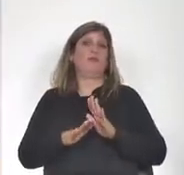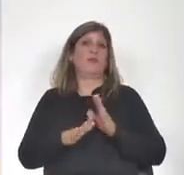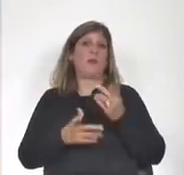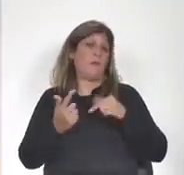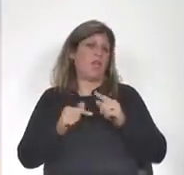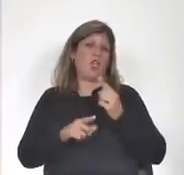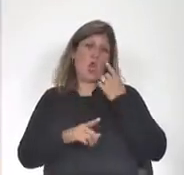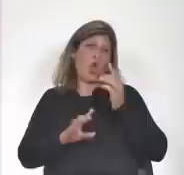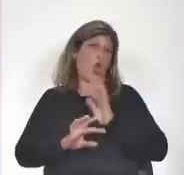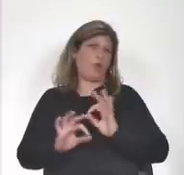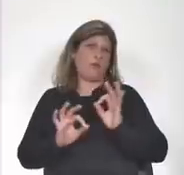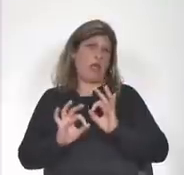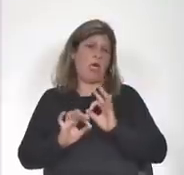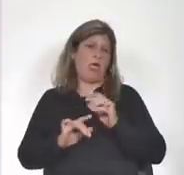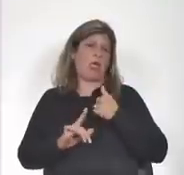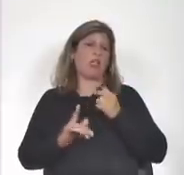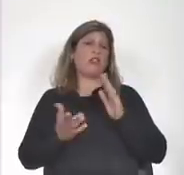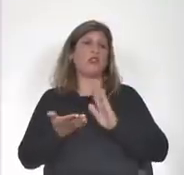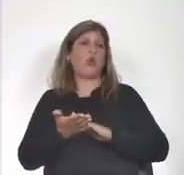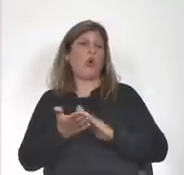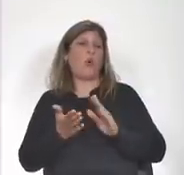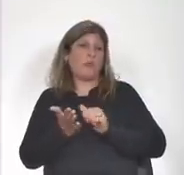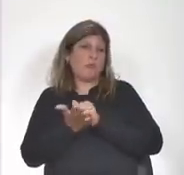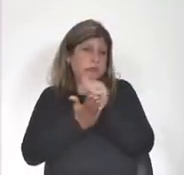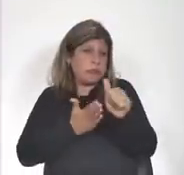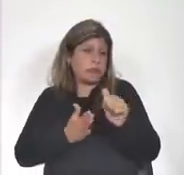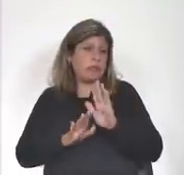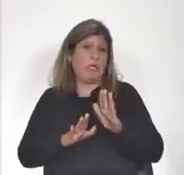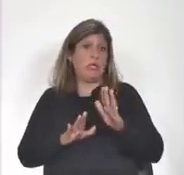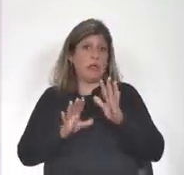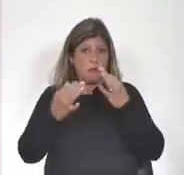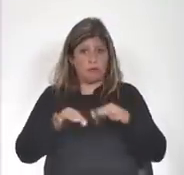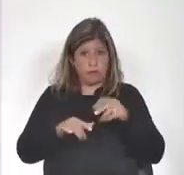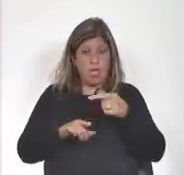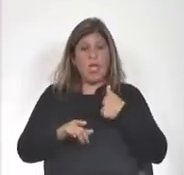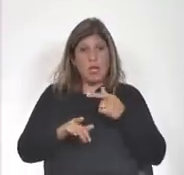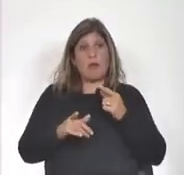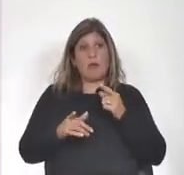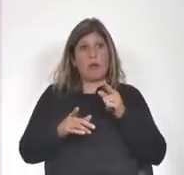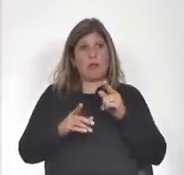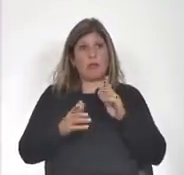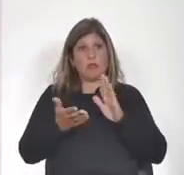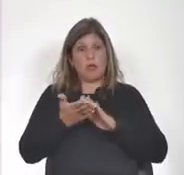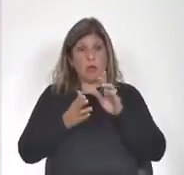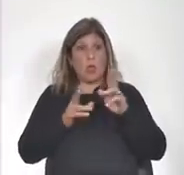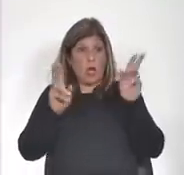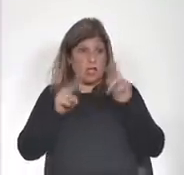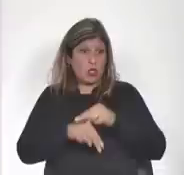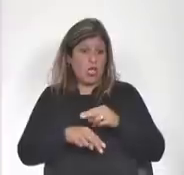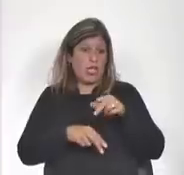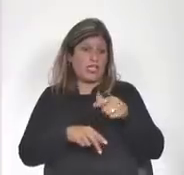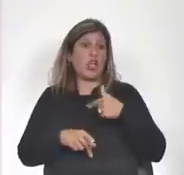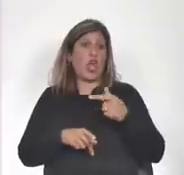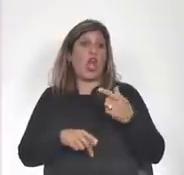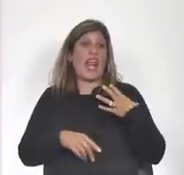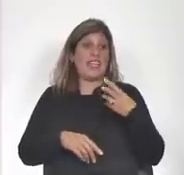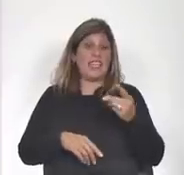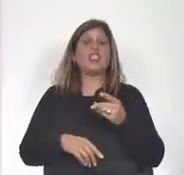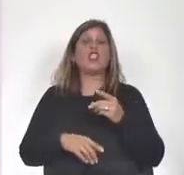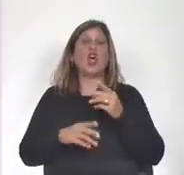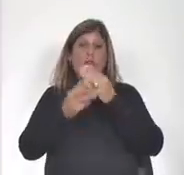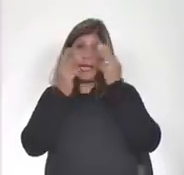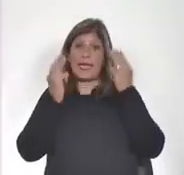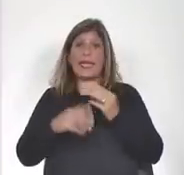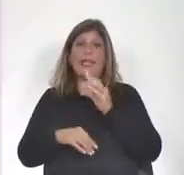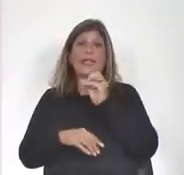no conocemos todos los datos que corresponde conocer tratándose de una exoneración insisto al director general de la OPP